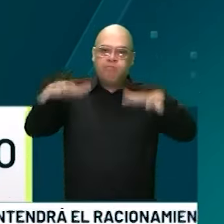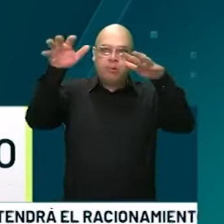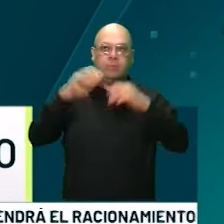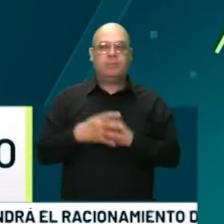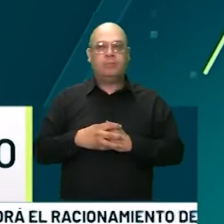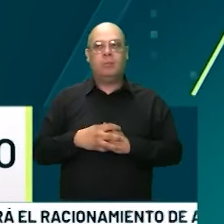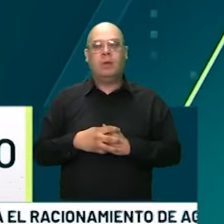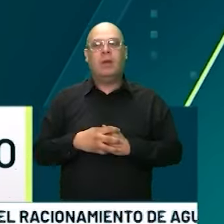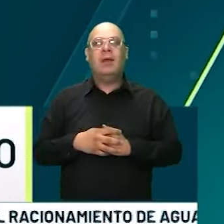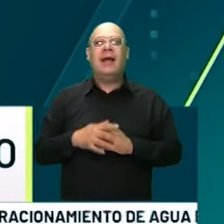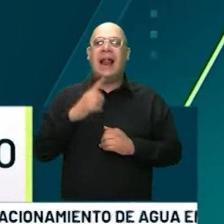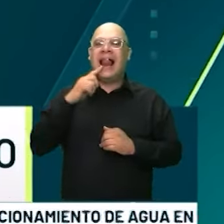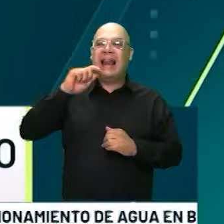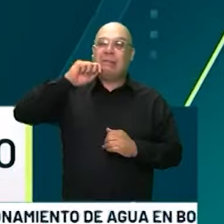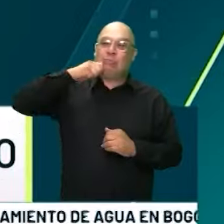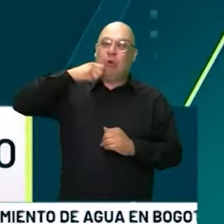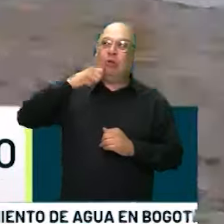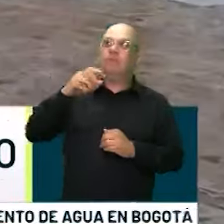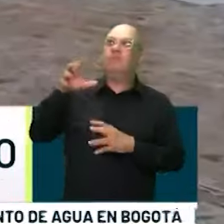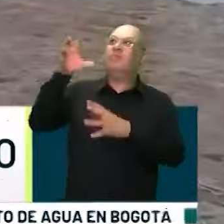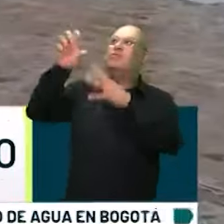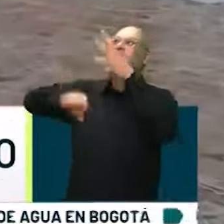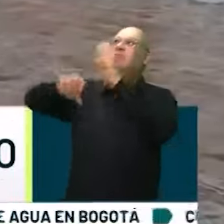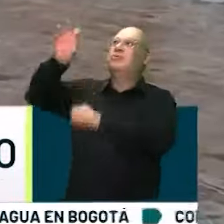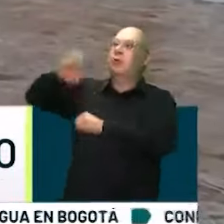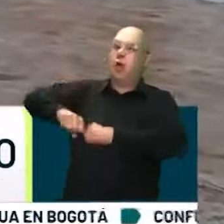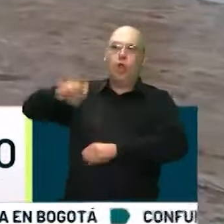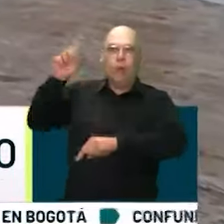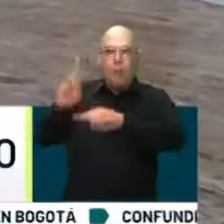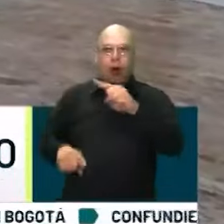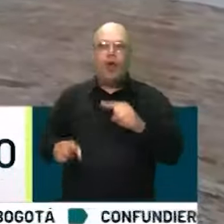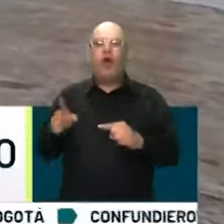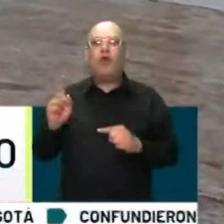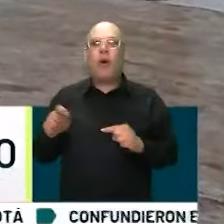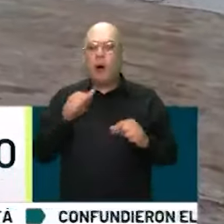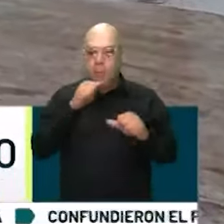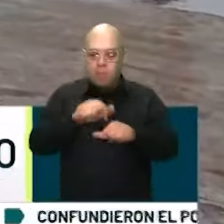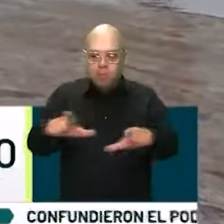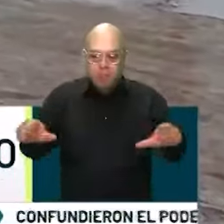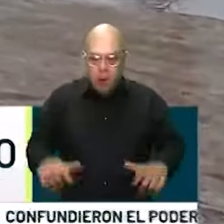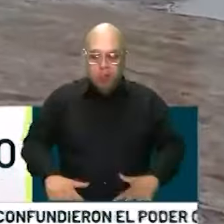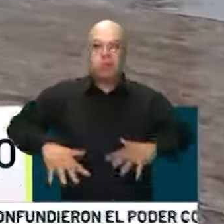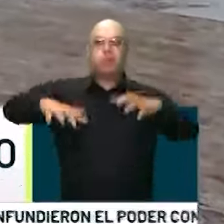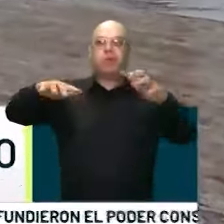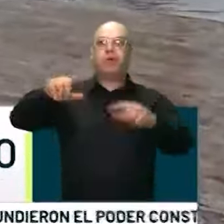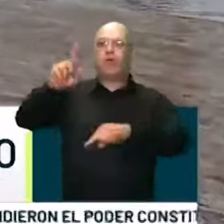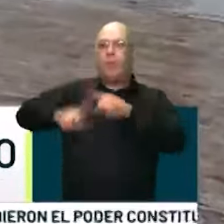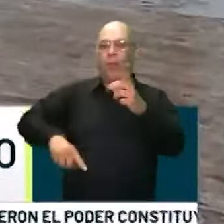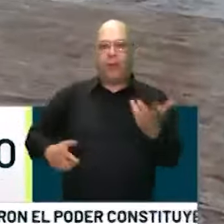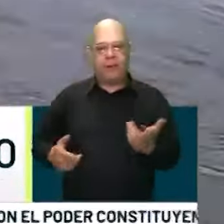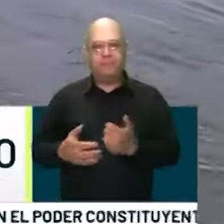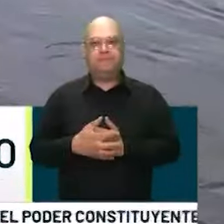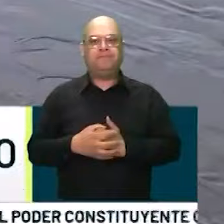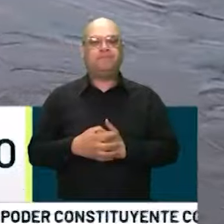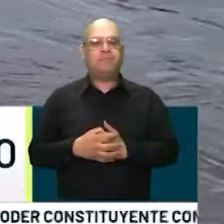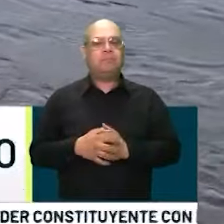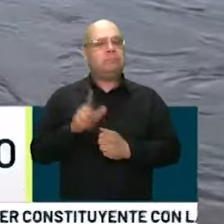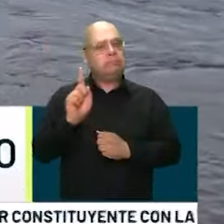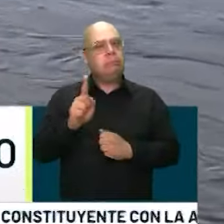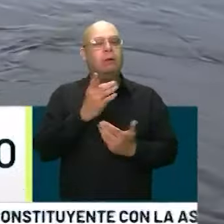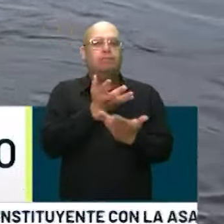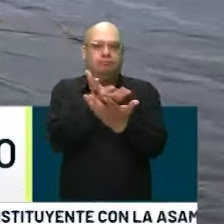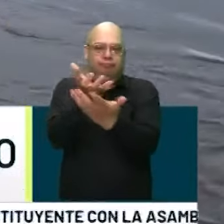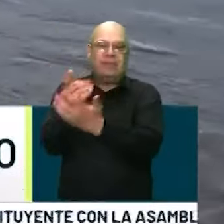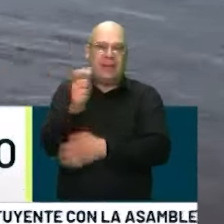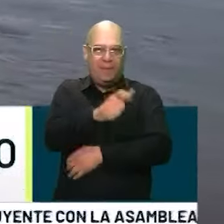de limón no puede salir a recolectar su limón porque los potreros están inundados y llenos de agua. Se ha recomendado a los habitantes de las